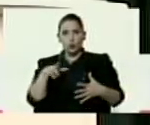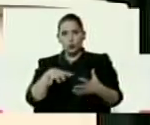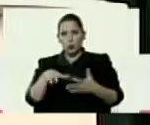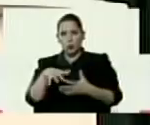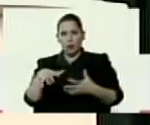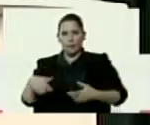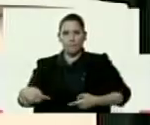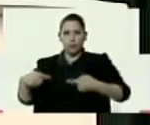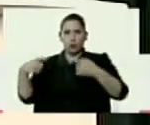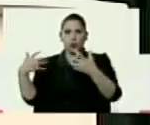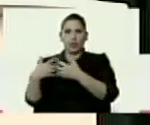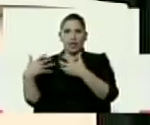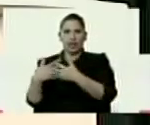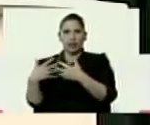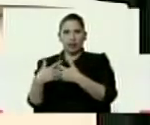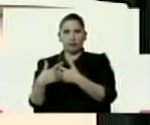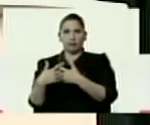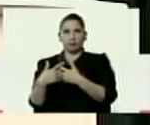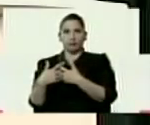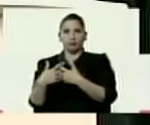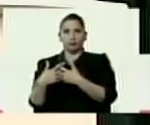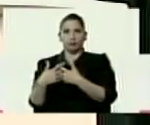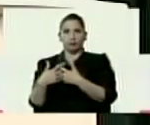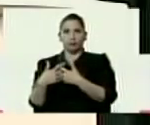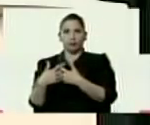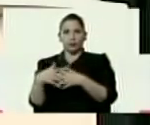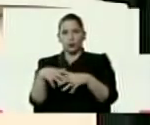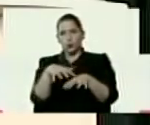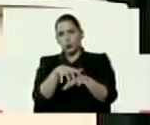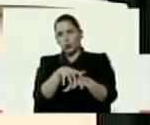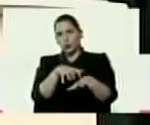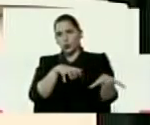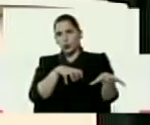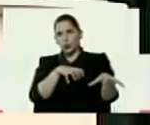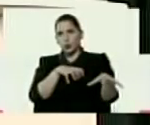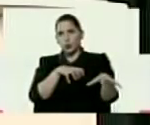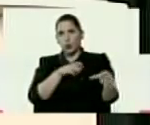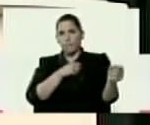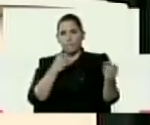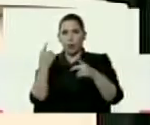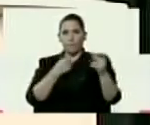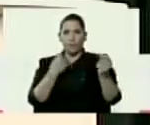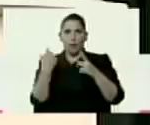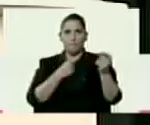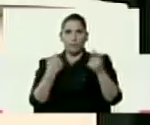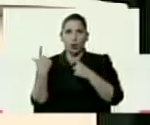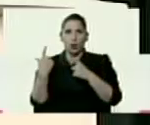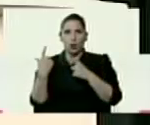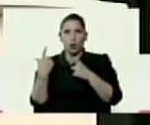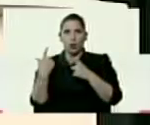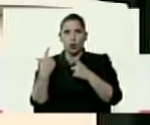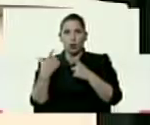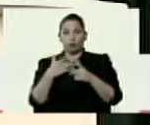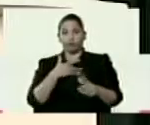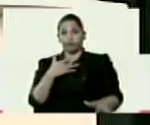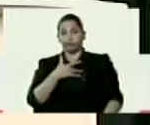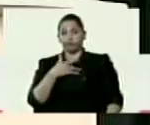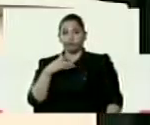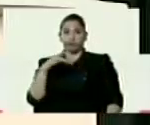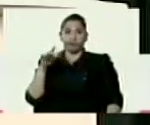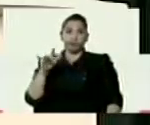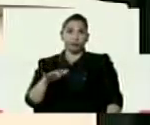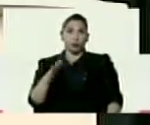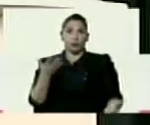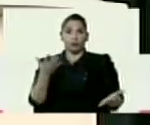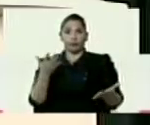guerra fratricida, de millones de desplazados, de lamentablemente ser vecinos,